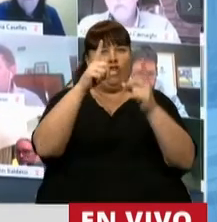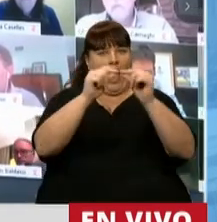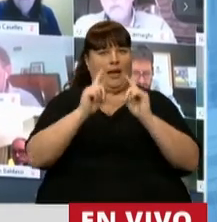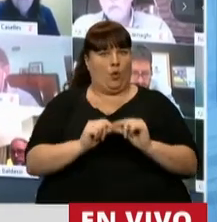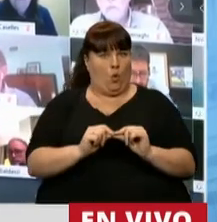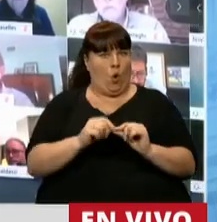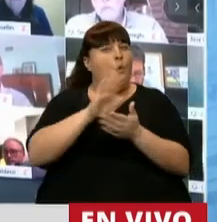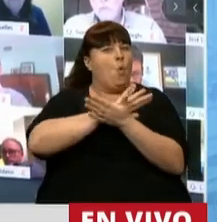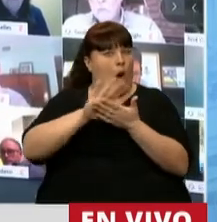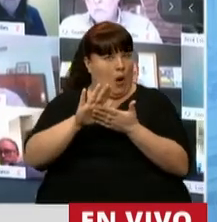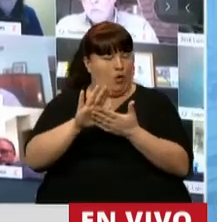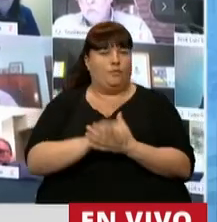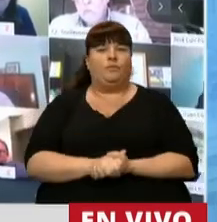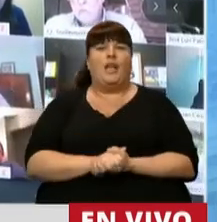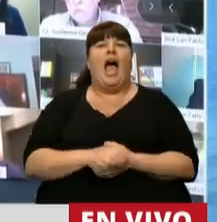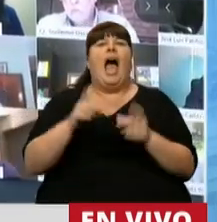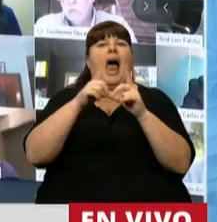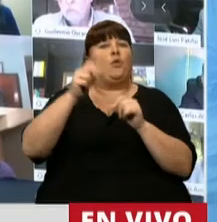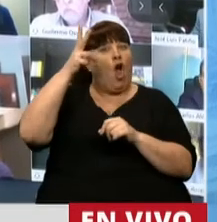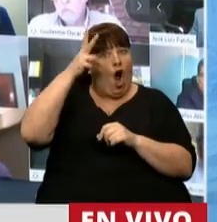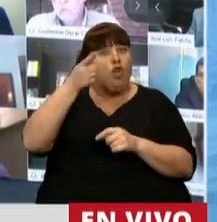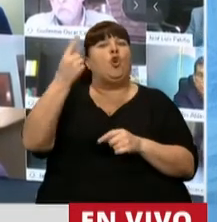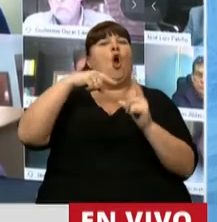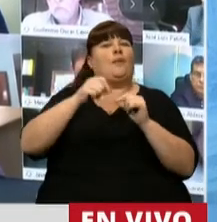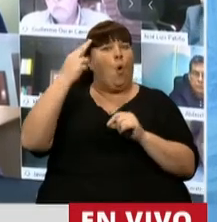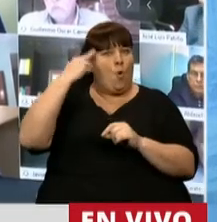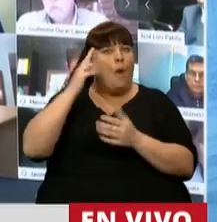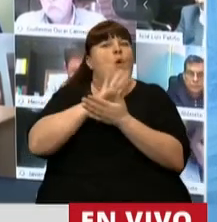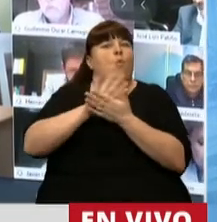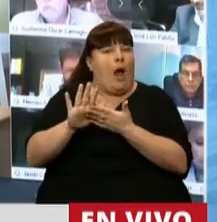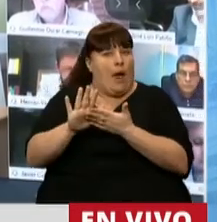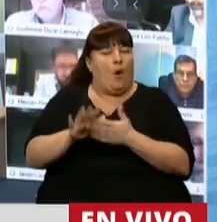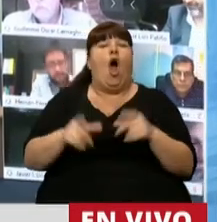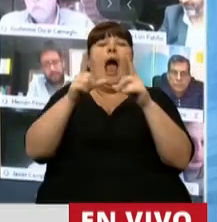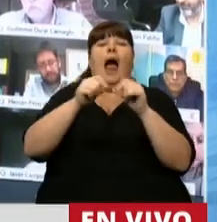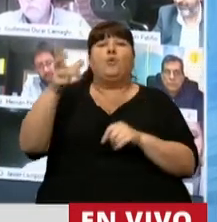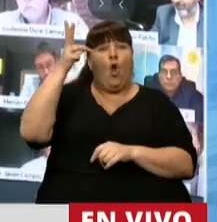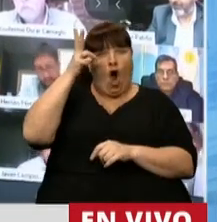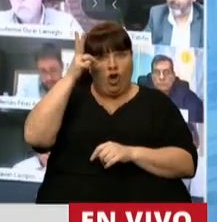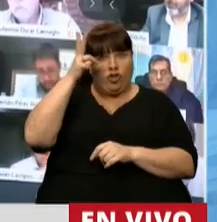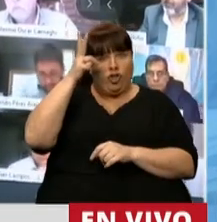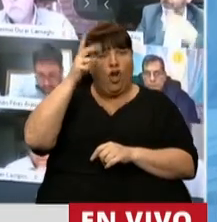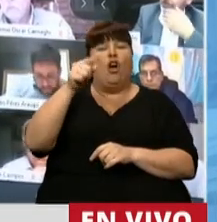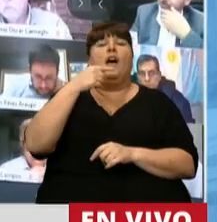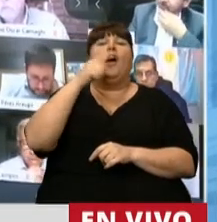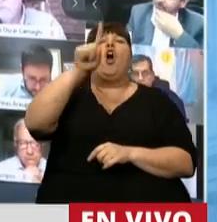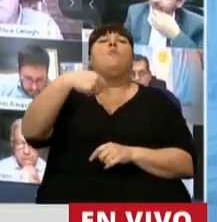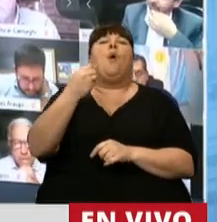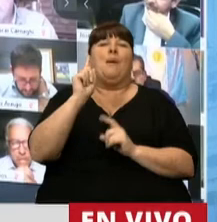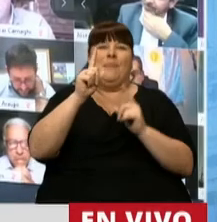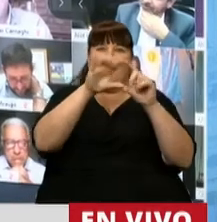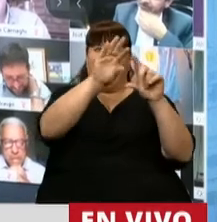artículos nuevos, un artículo 8 y un artículo 9 nuevo. El artículo 8 deriva del